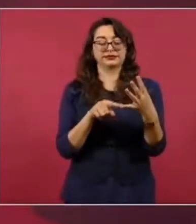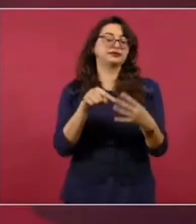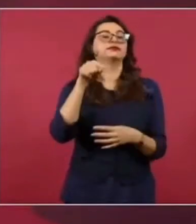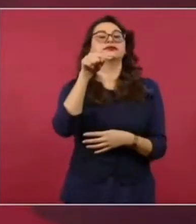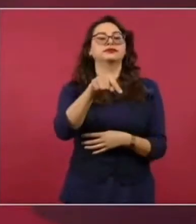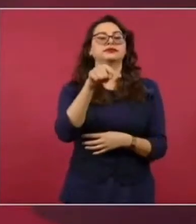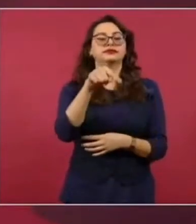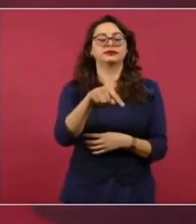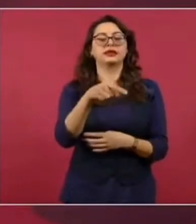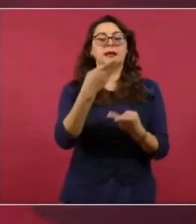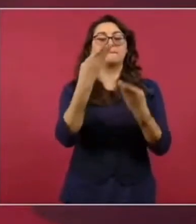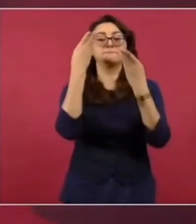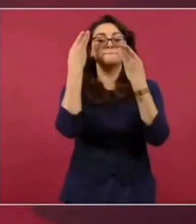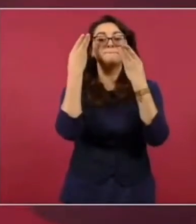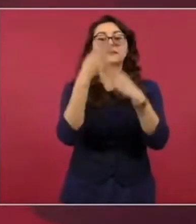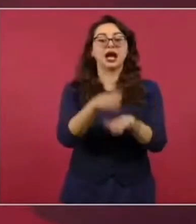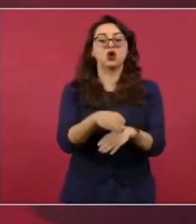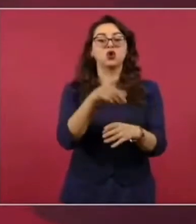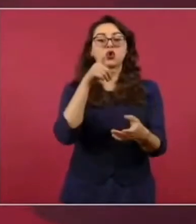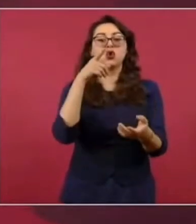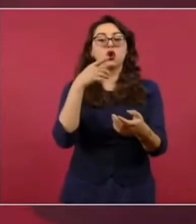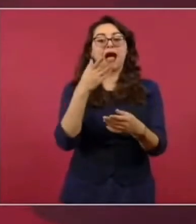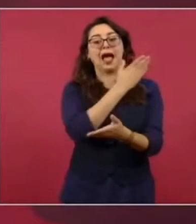cultural que es de México.